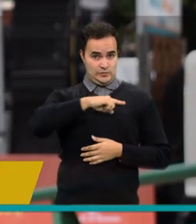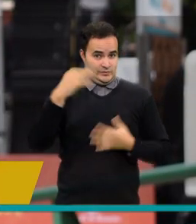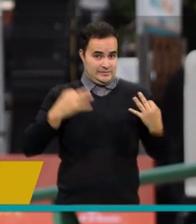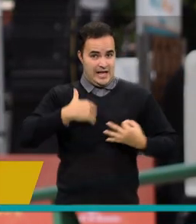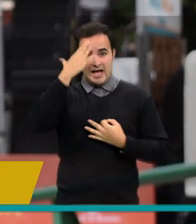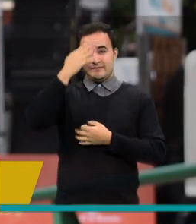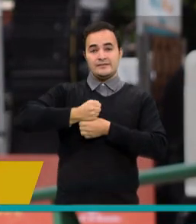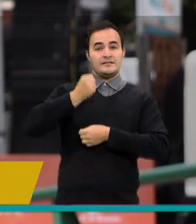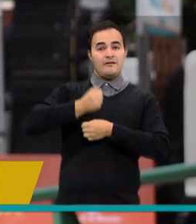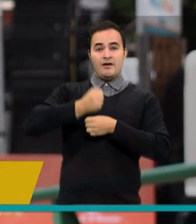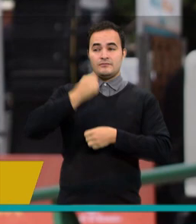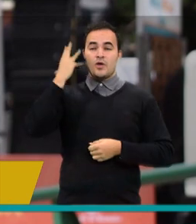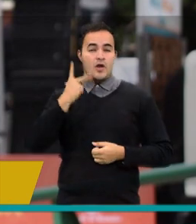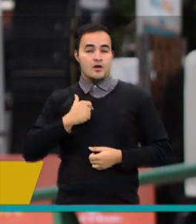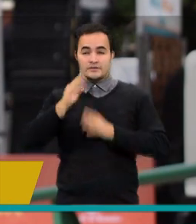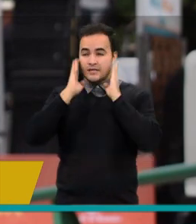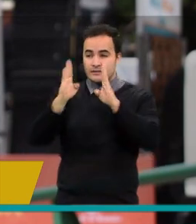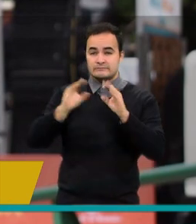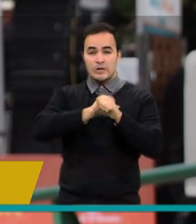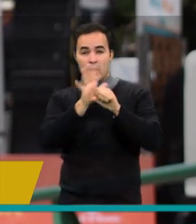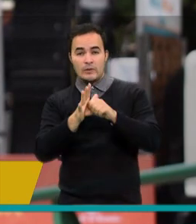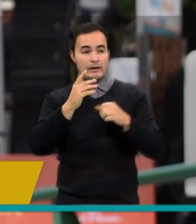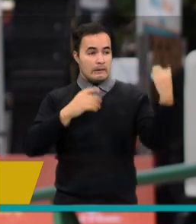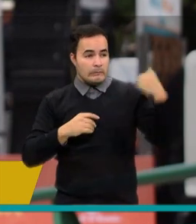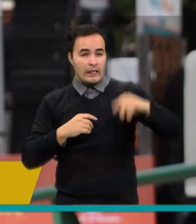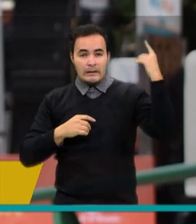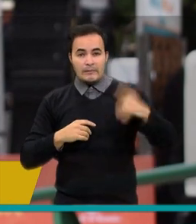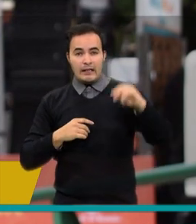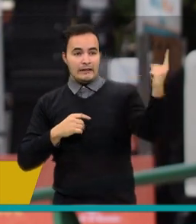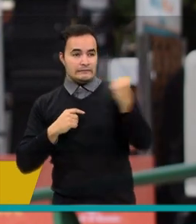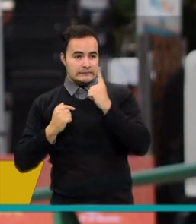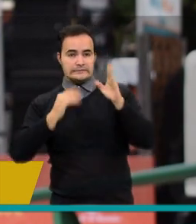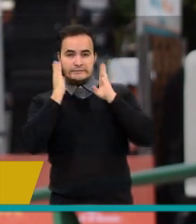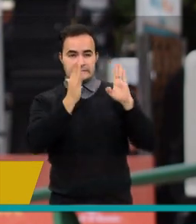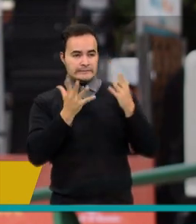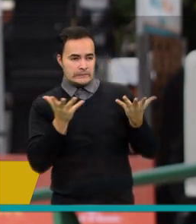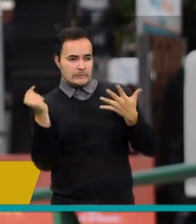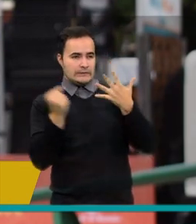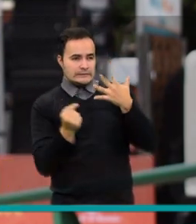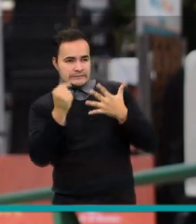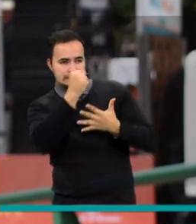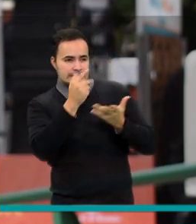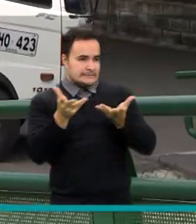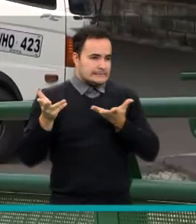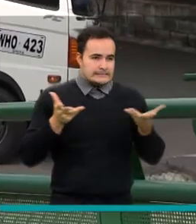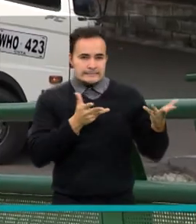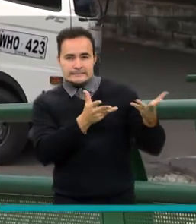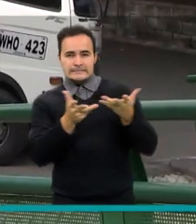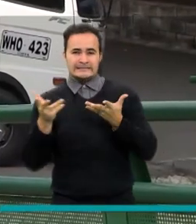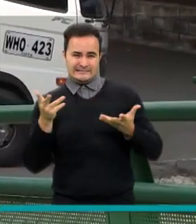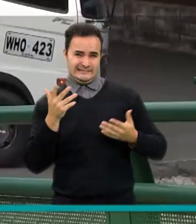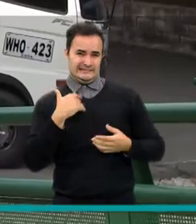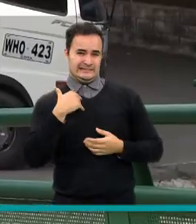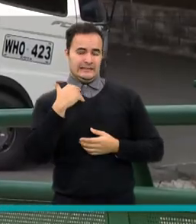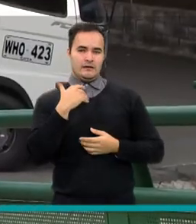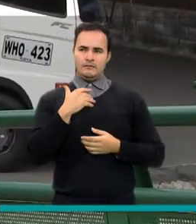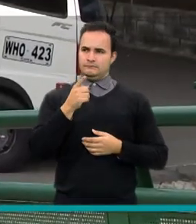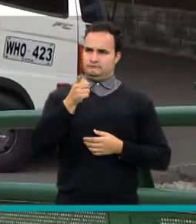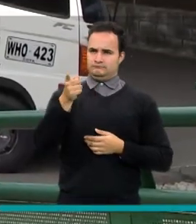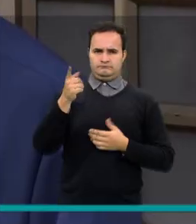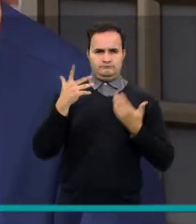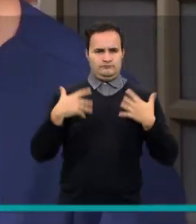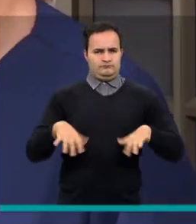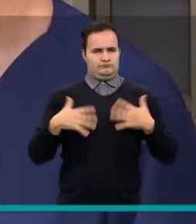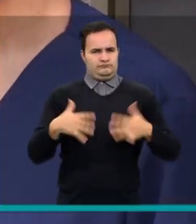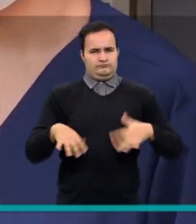nosotros que estamos aquí todos los días, enfrentándonos todo el tiempo a esta pandemia que estamos viviendo,